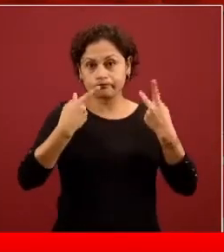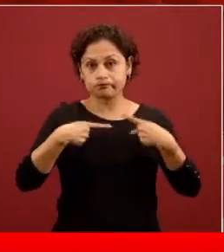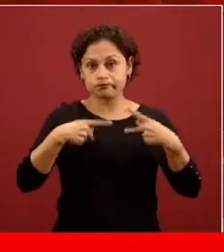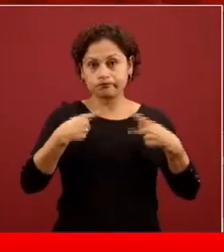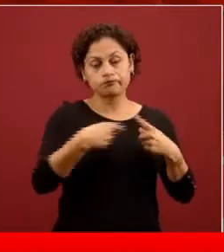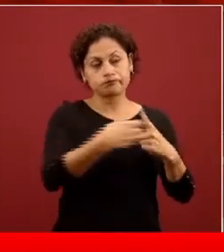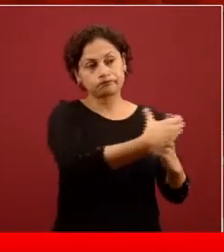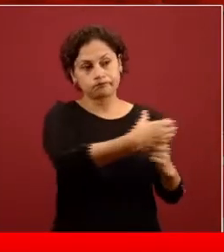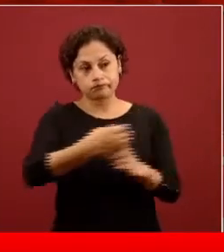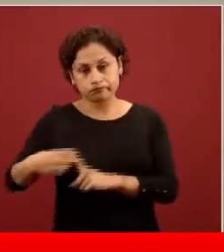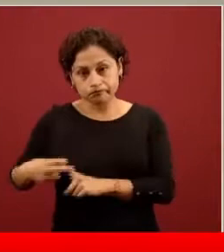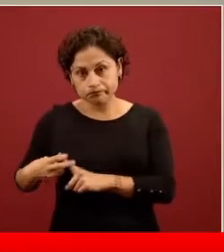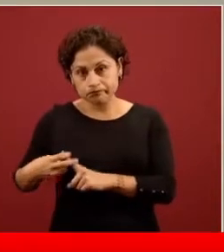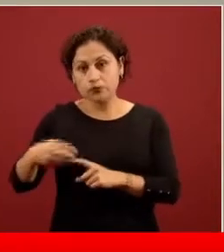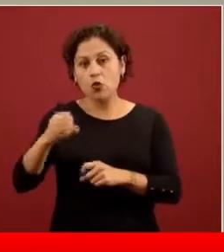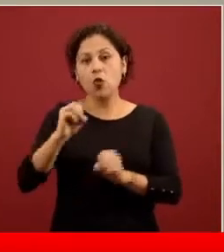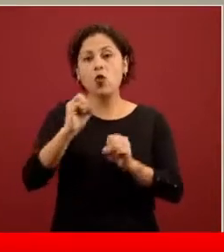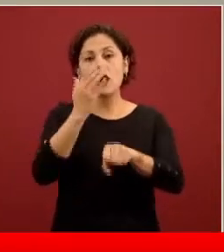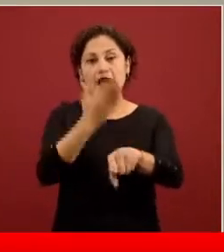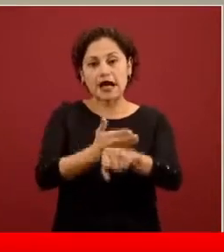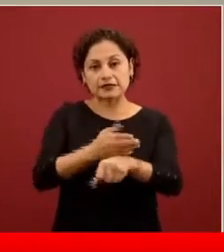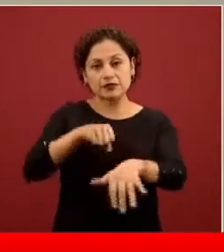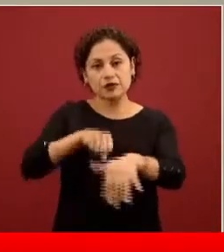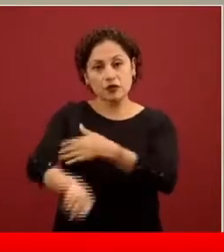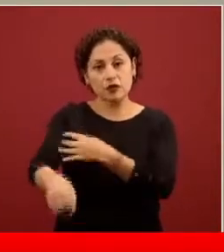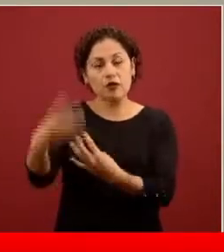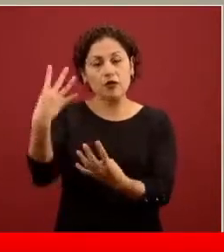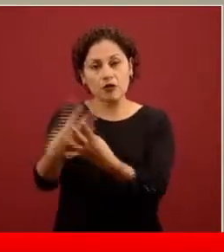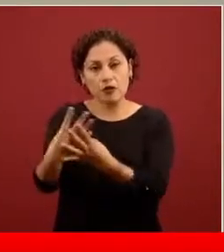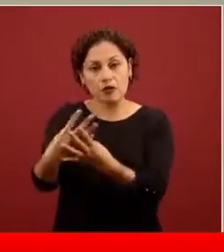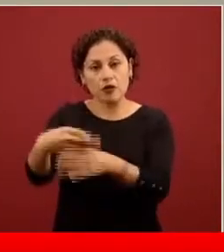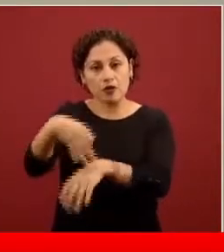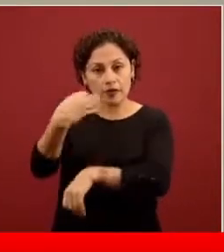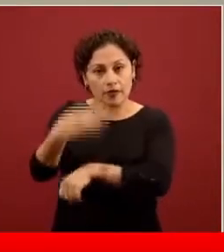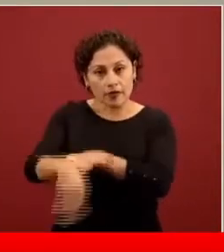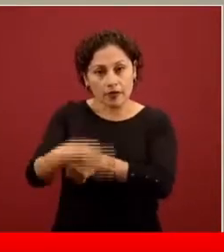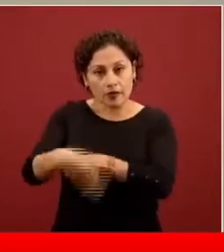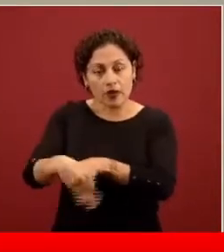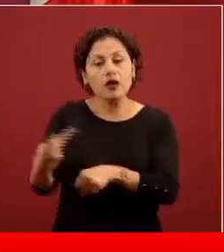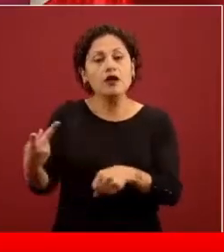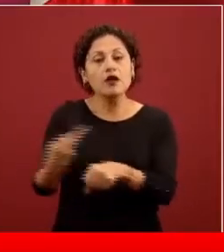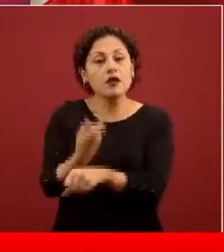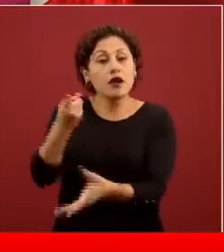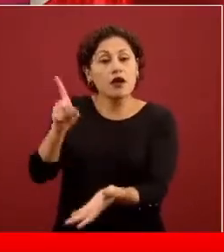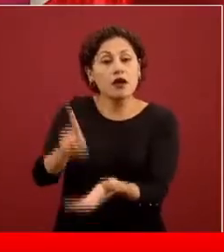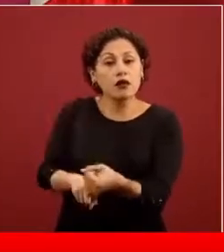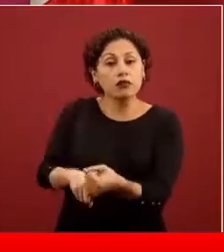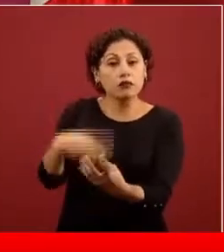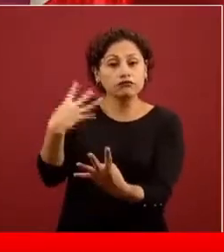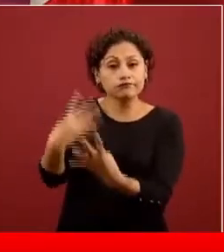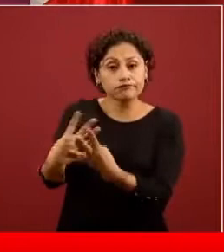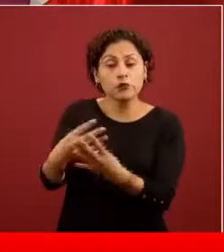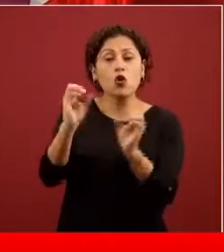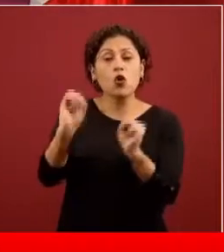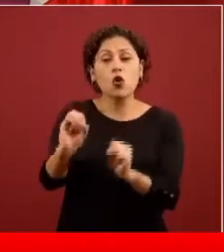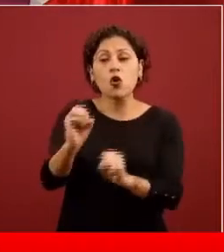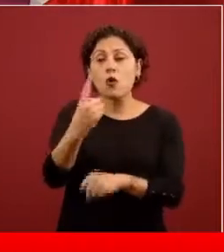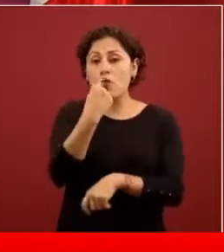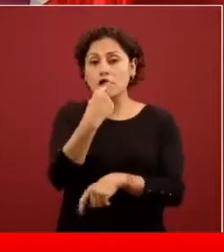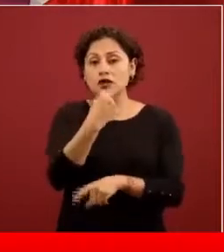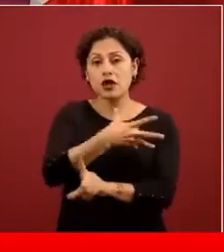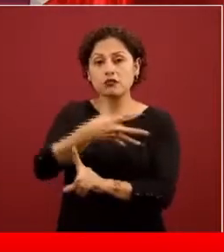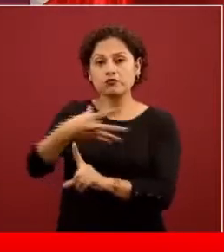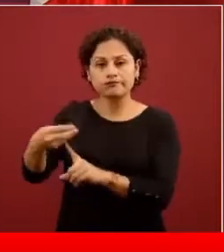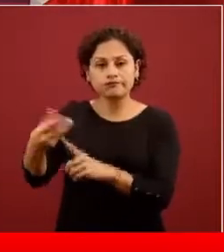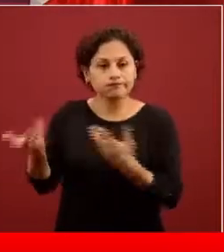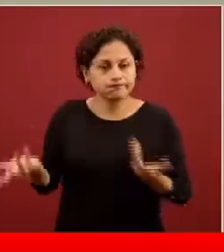un arresto de una persona que fuera contagiante, lo que se está haciendo es incrementando el riesgo de esos policías municipales. Si